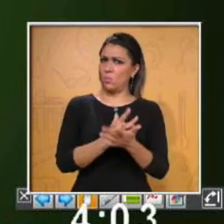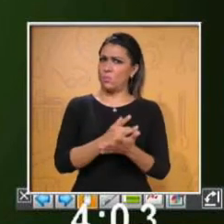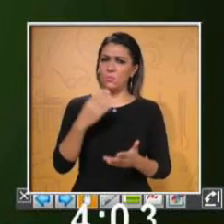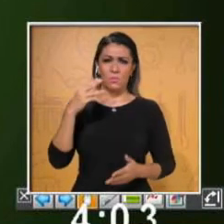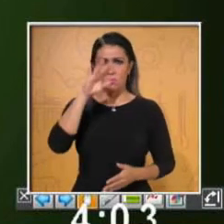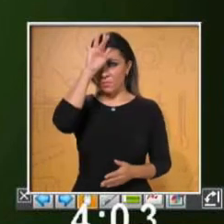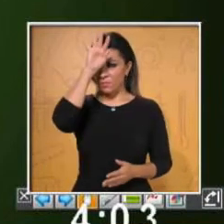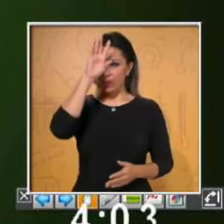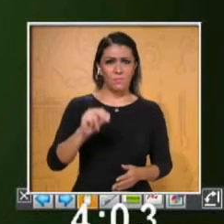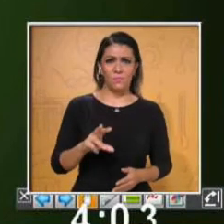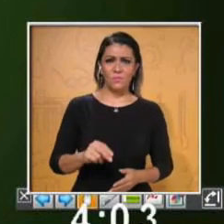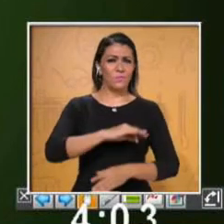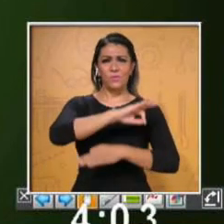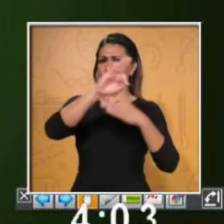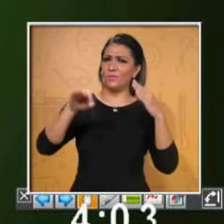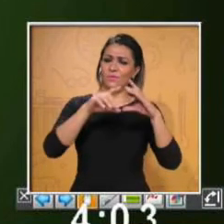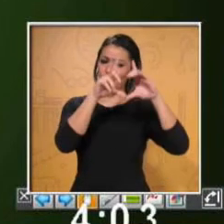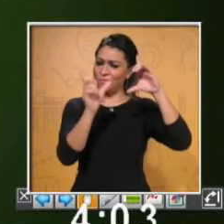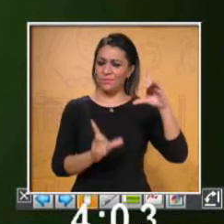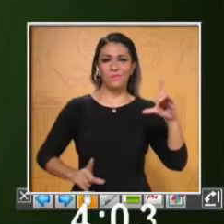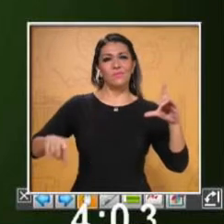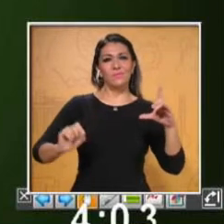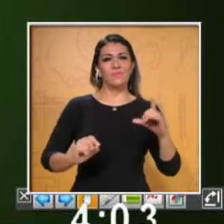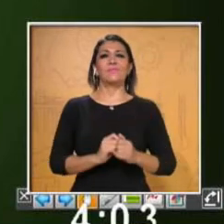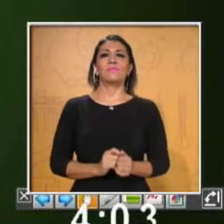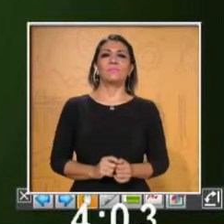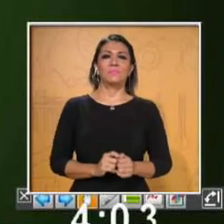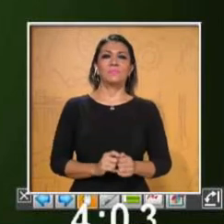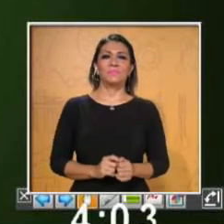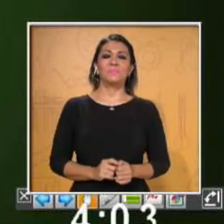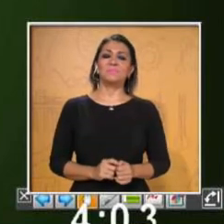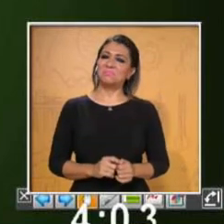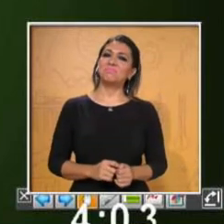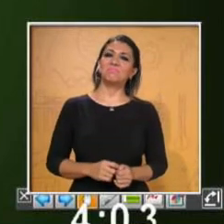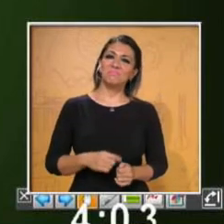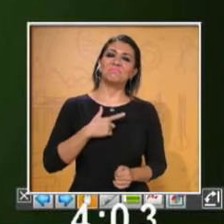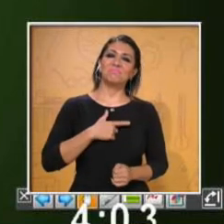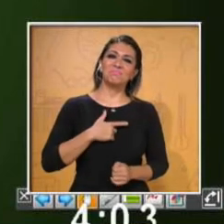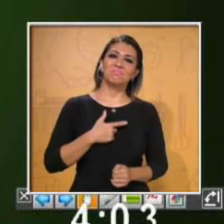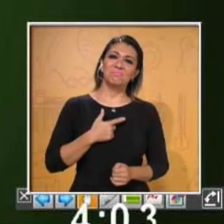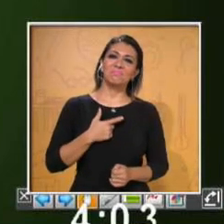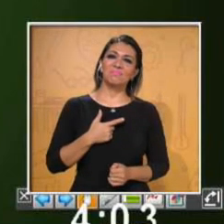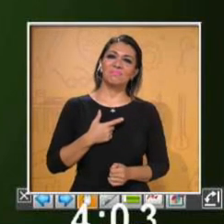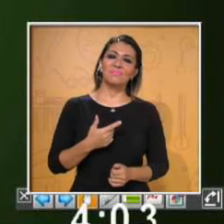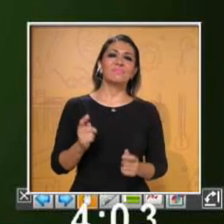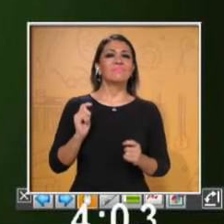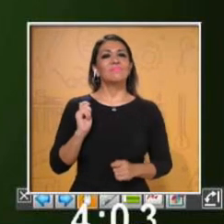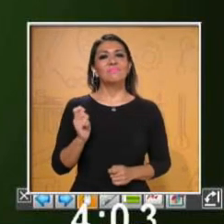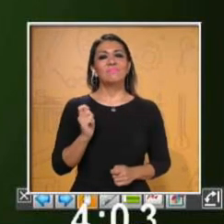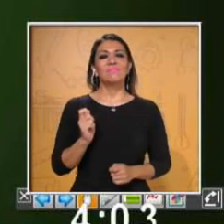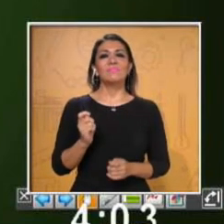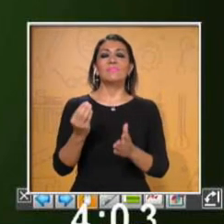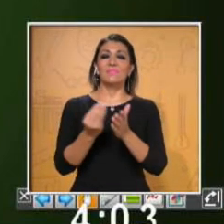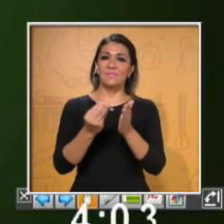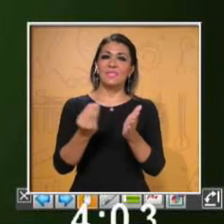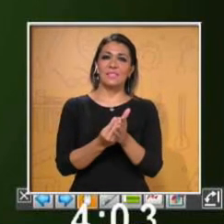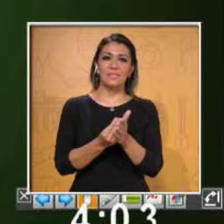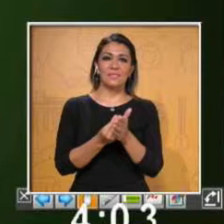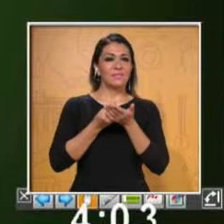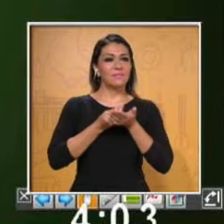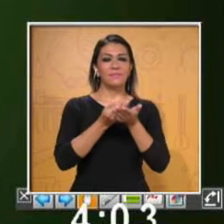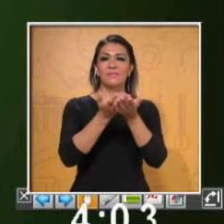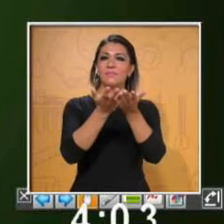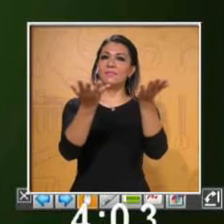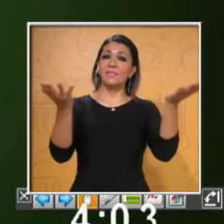están viendo en diferentes partes de la República Mexicana y eso nos da mucho gusto porque significa que estas clases están